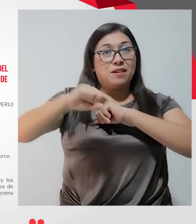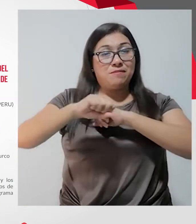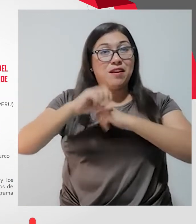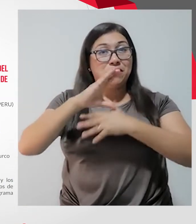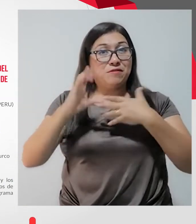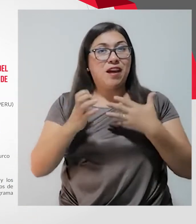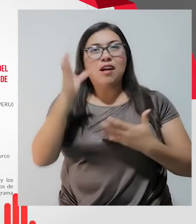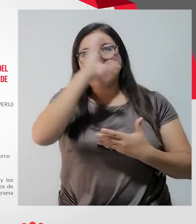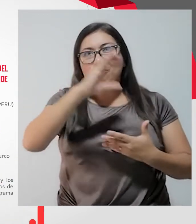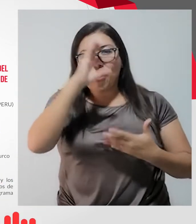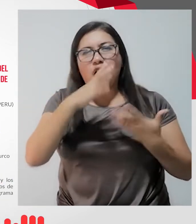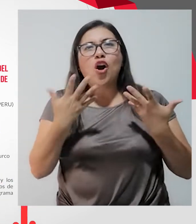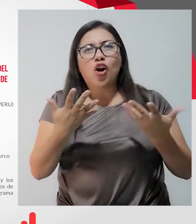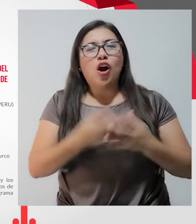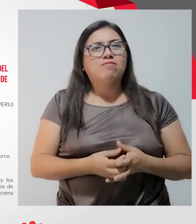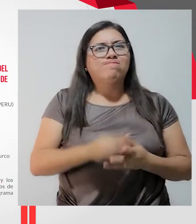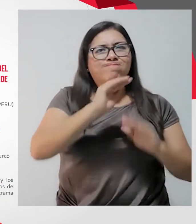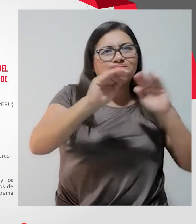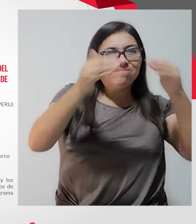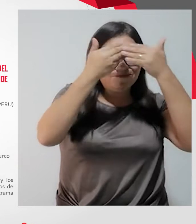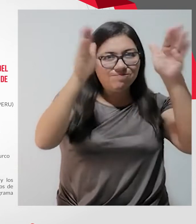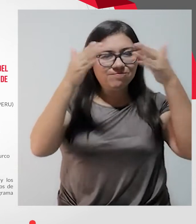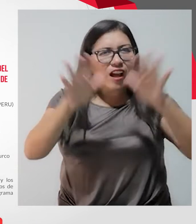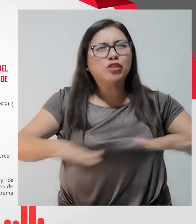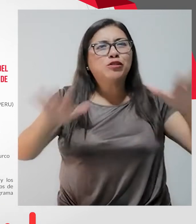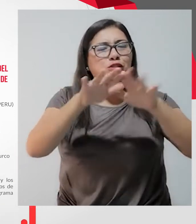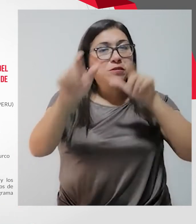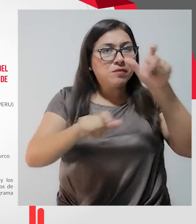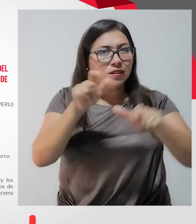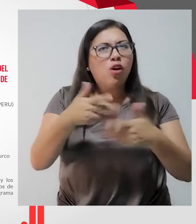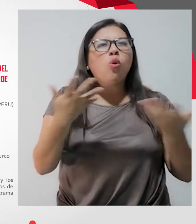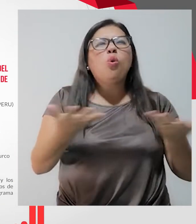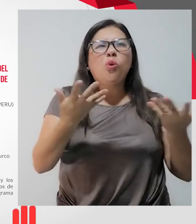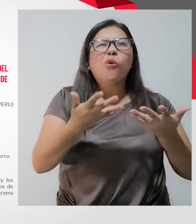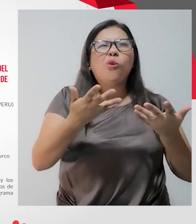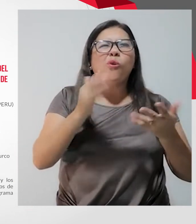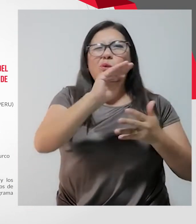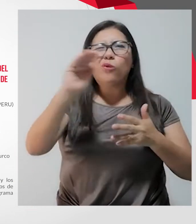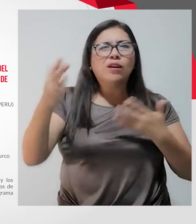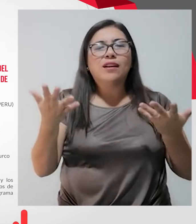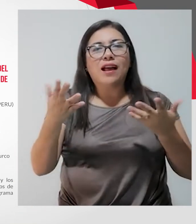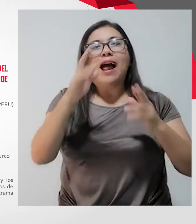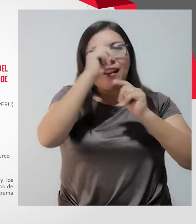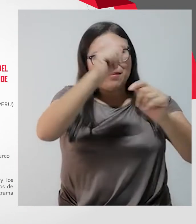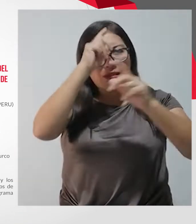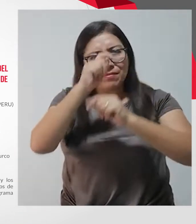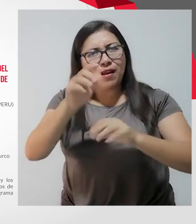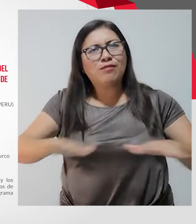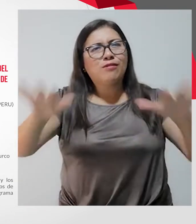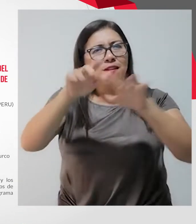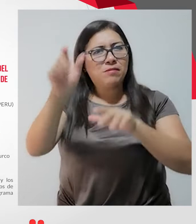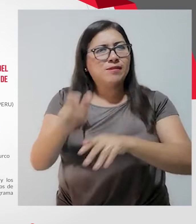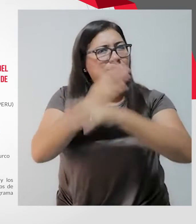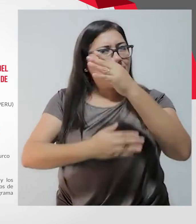donde lo que buscan es concientizar a las personas el respeto que se debe de tener a las